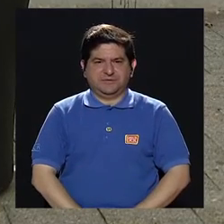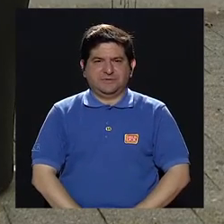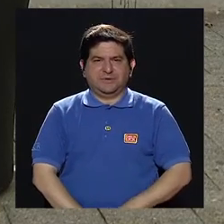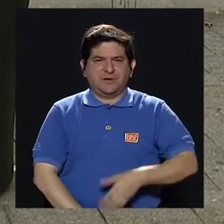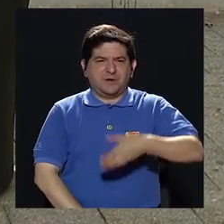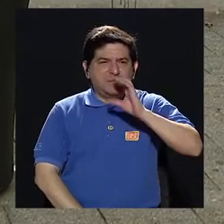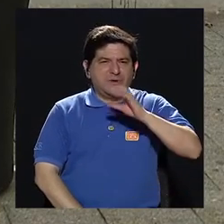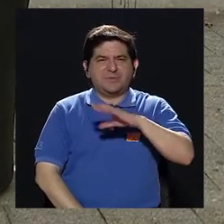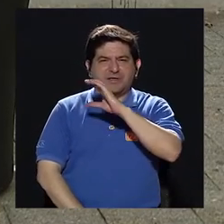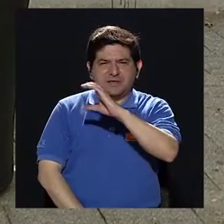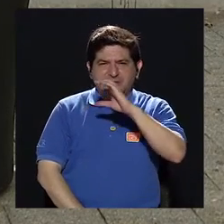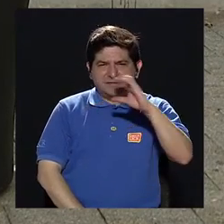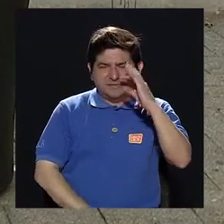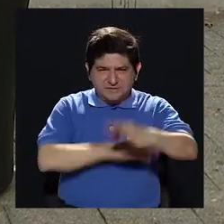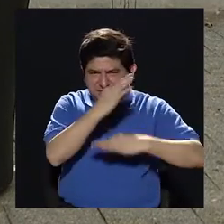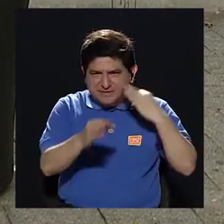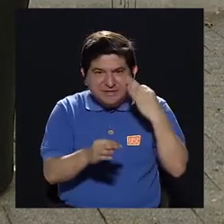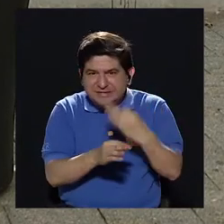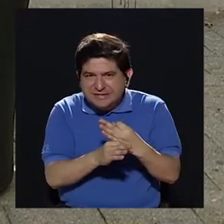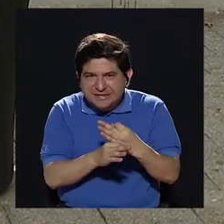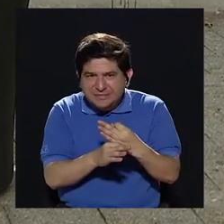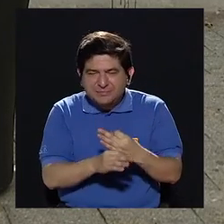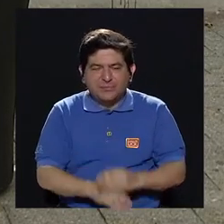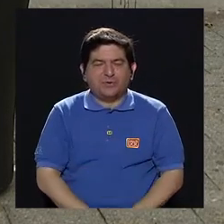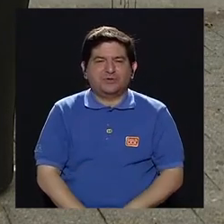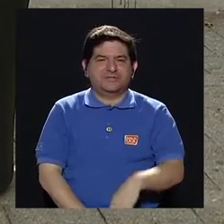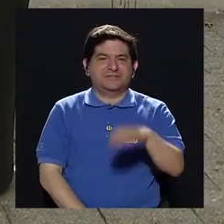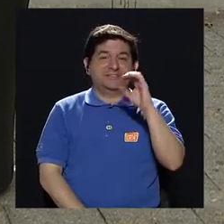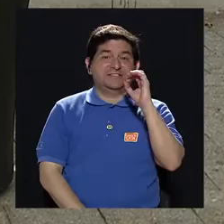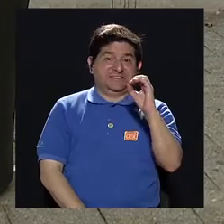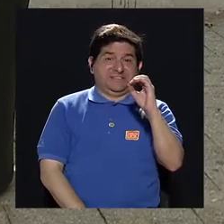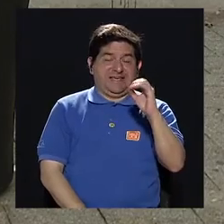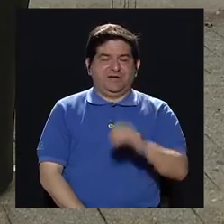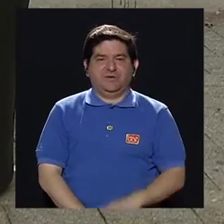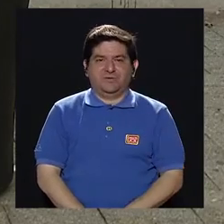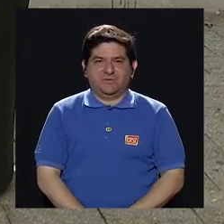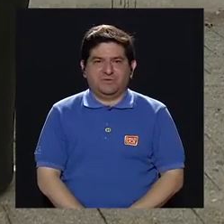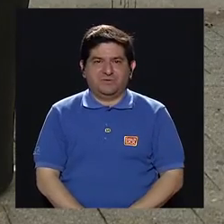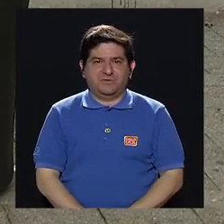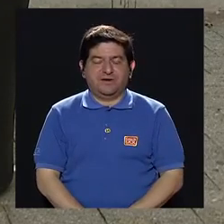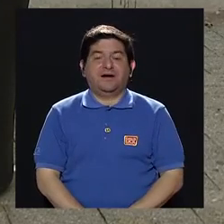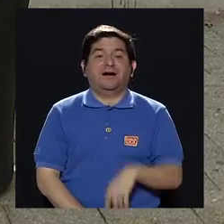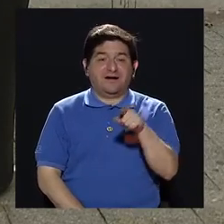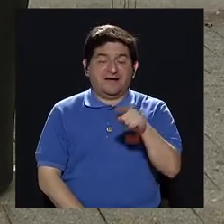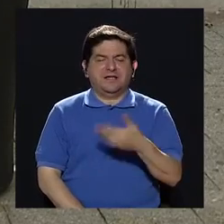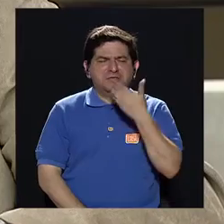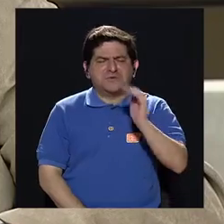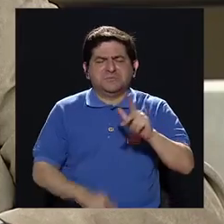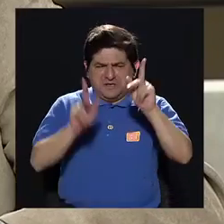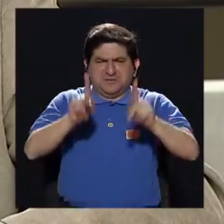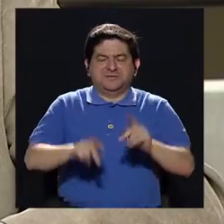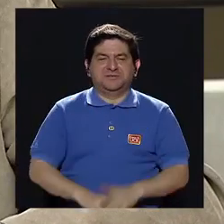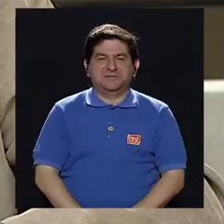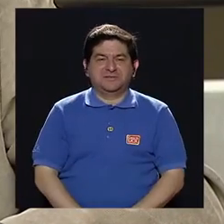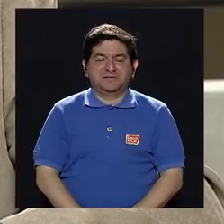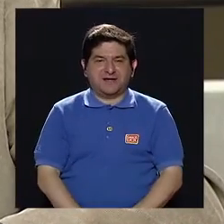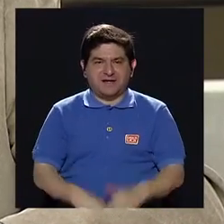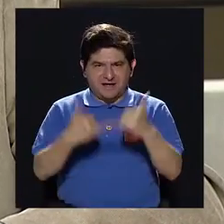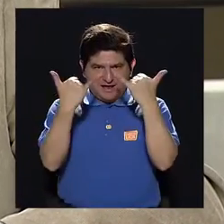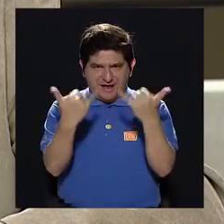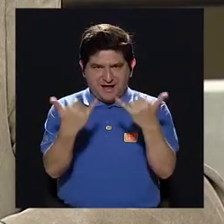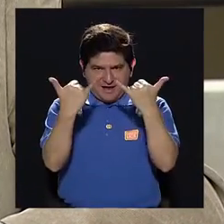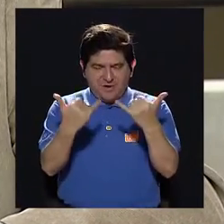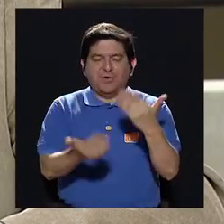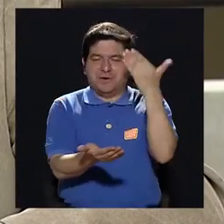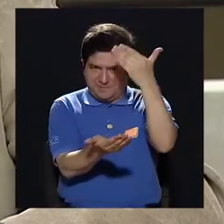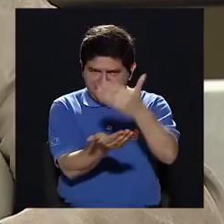gaseosas o con contenido gaseoso. Cero. Ojalá que no. Ojalá no. Vamos a ir nuevamente, Ana,